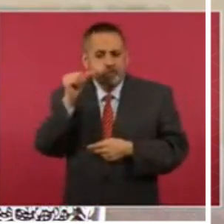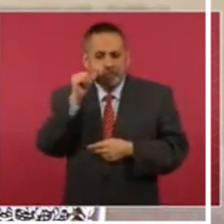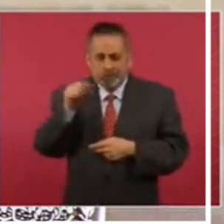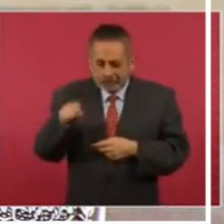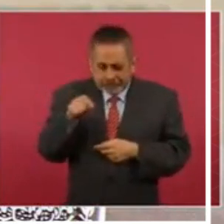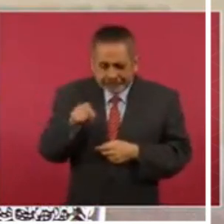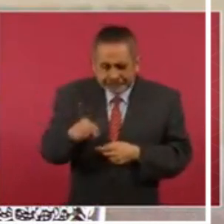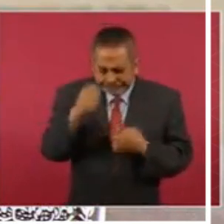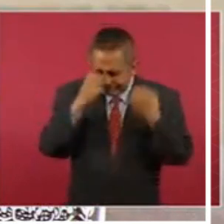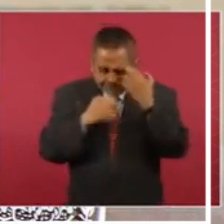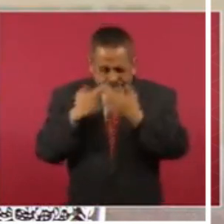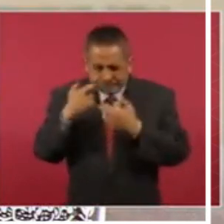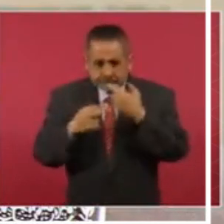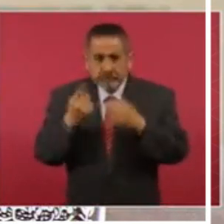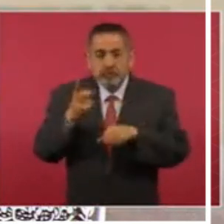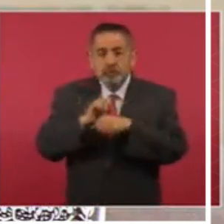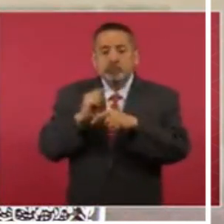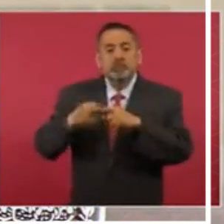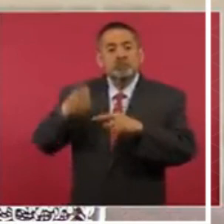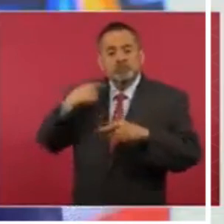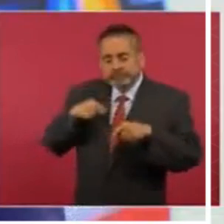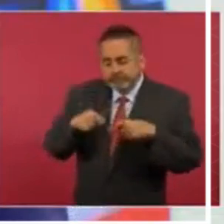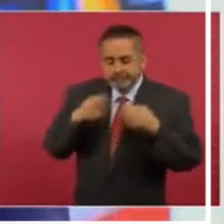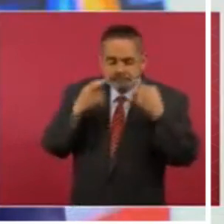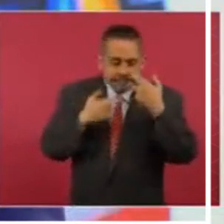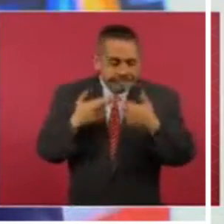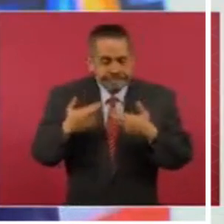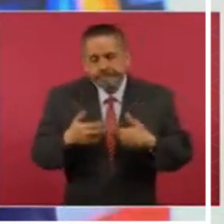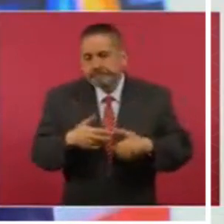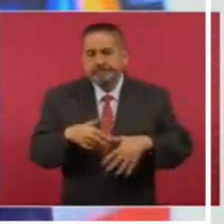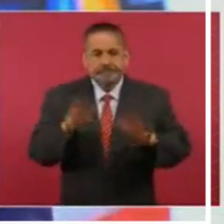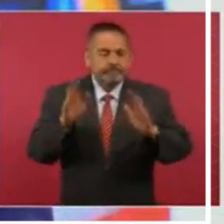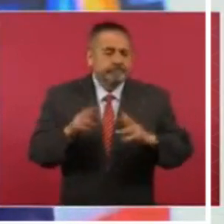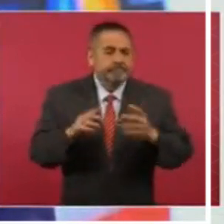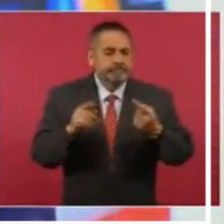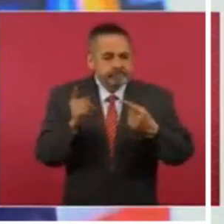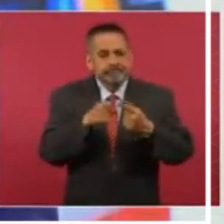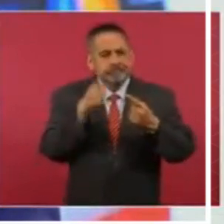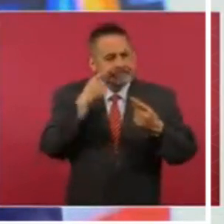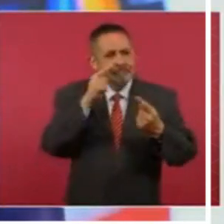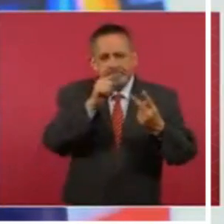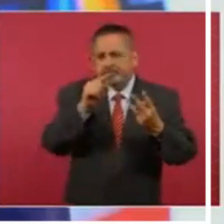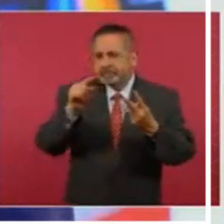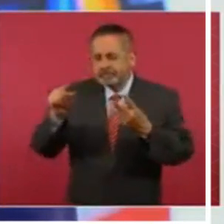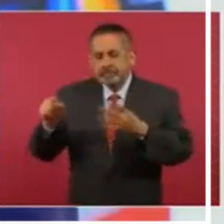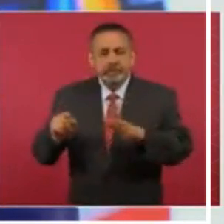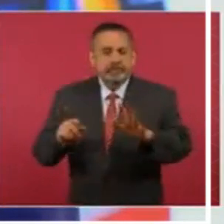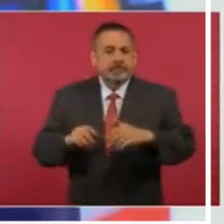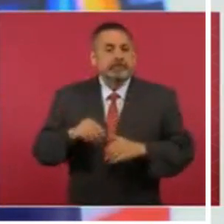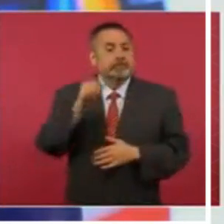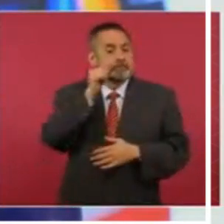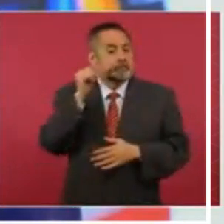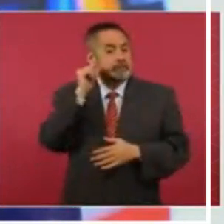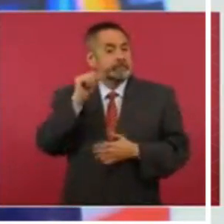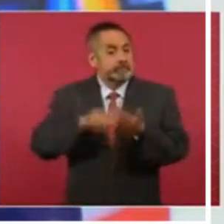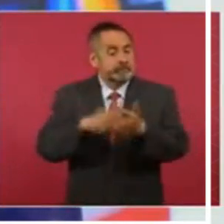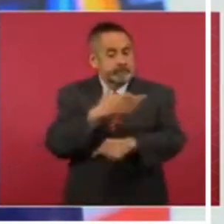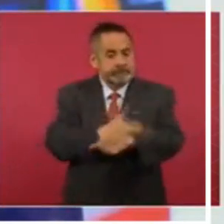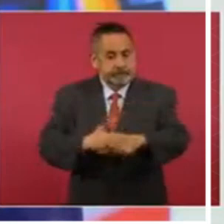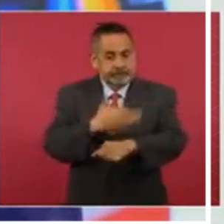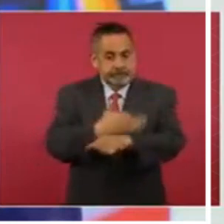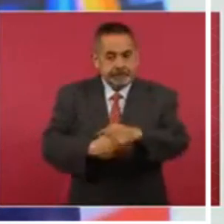fue revisada un día antes y por esta razón el día de ayer por la tarde